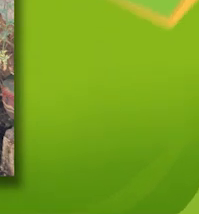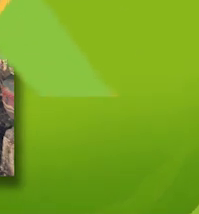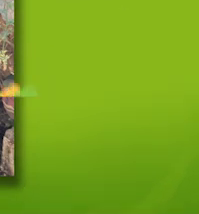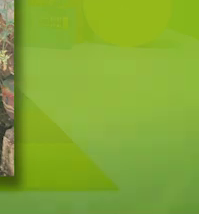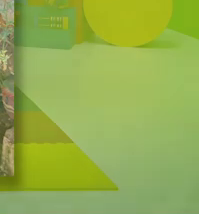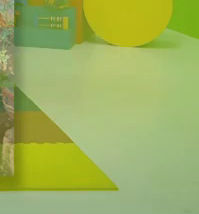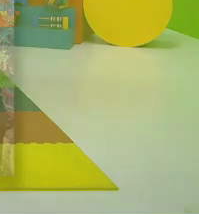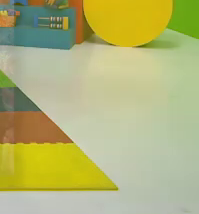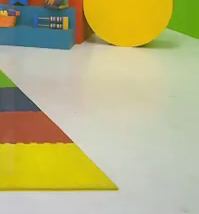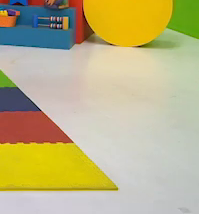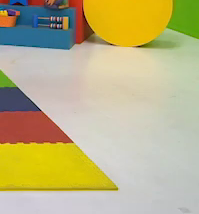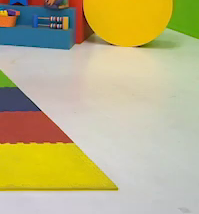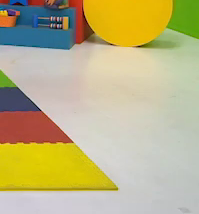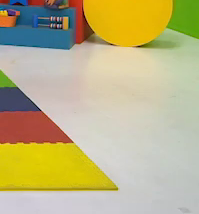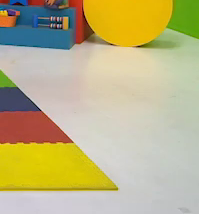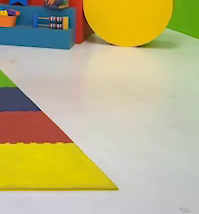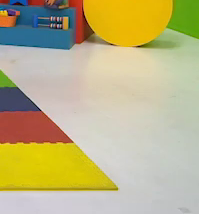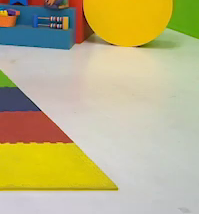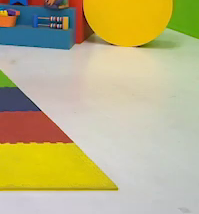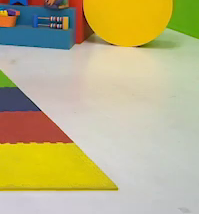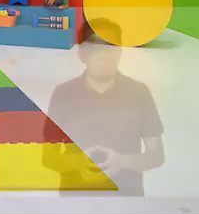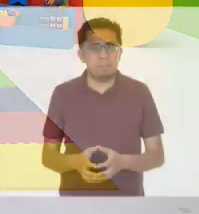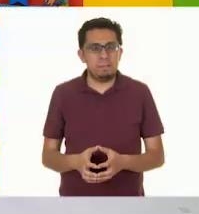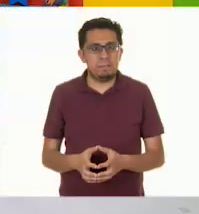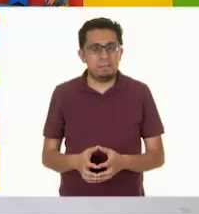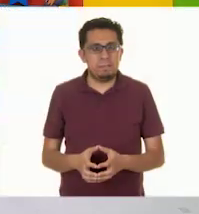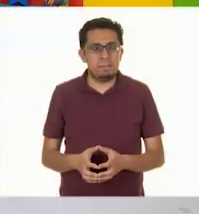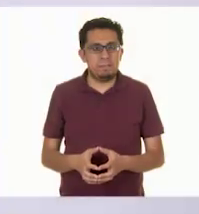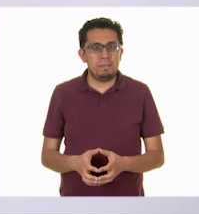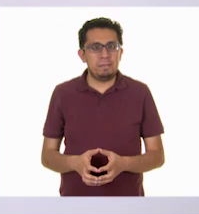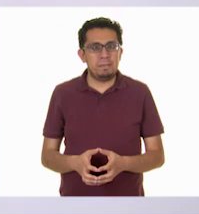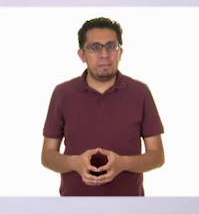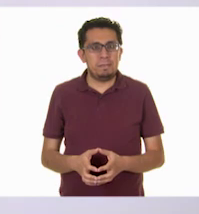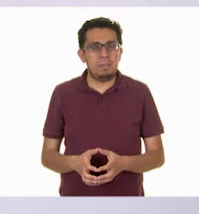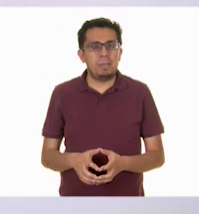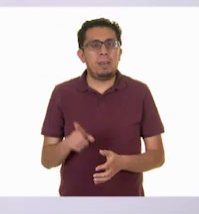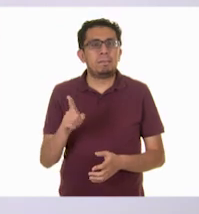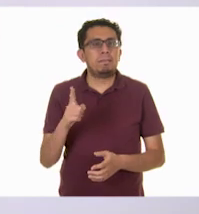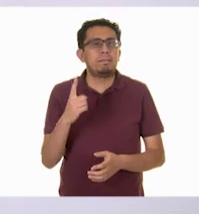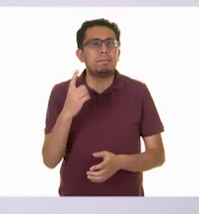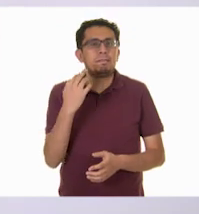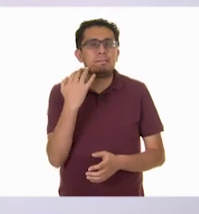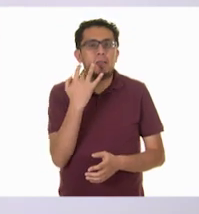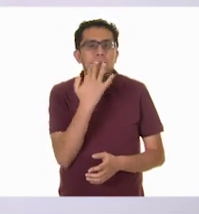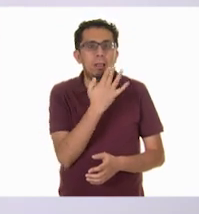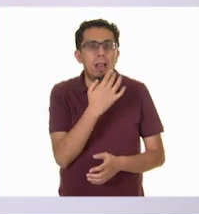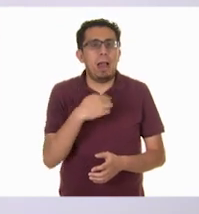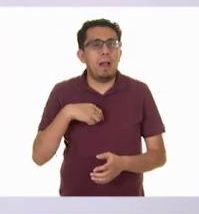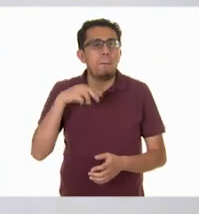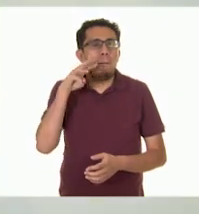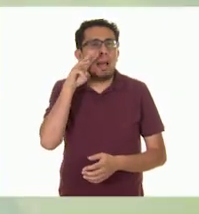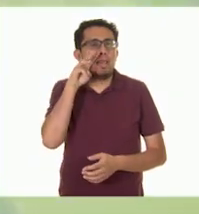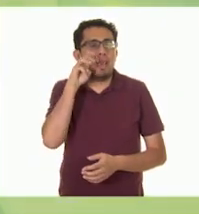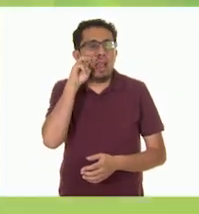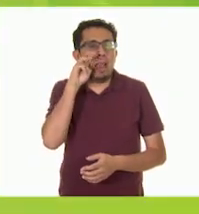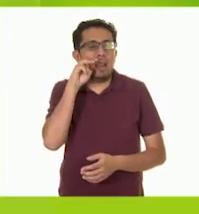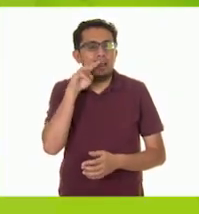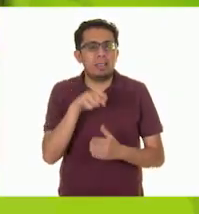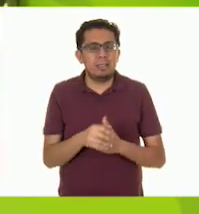Y por último, el fruto delicioso. ¡Qué rico! ¡Ay, la mandarina jugosa!